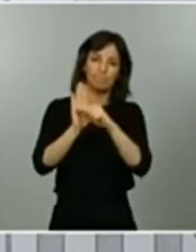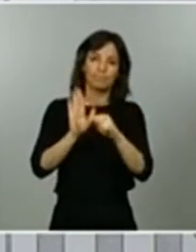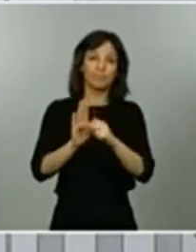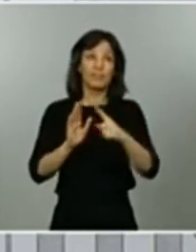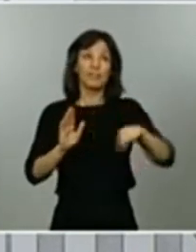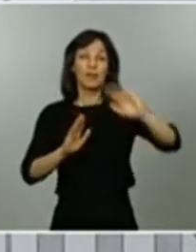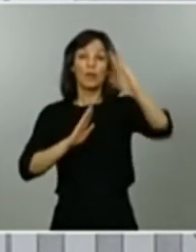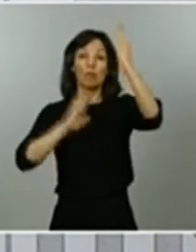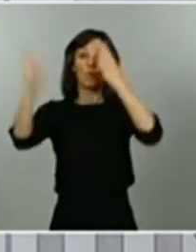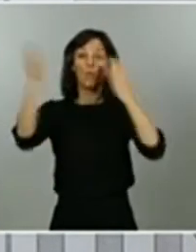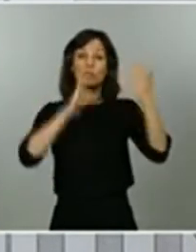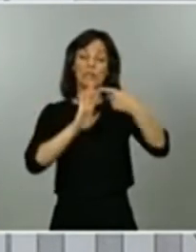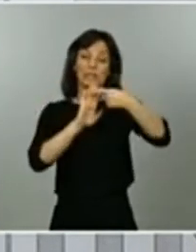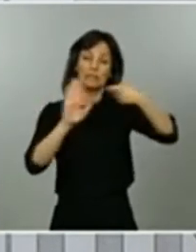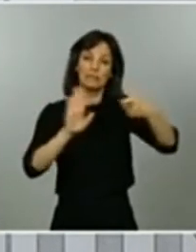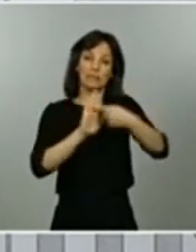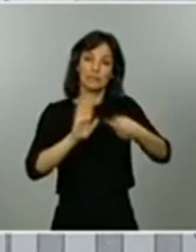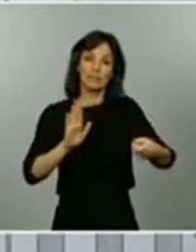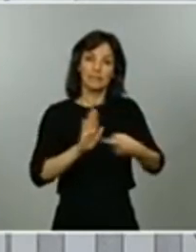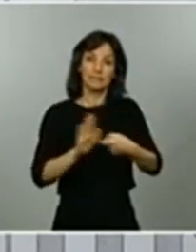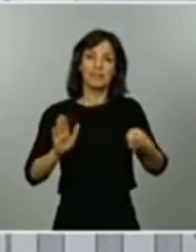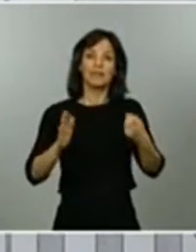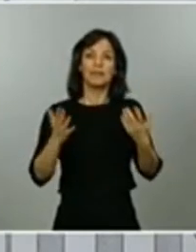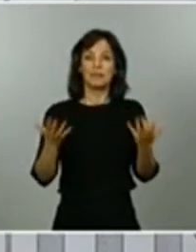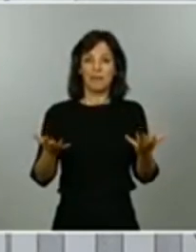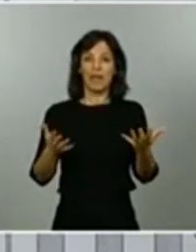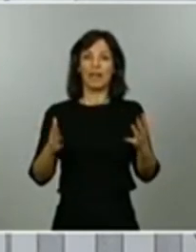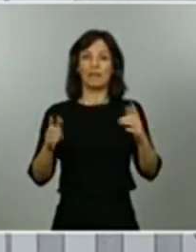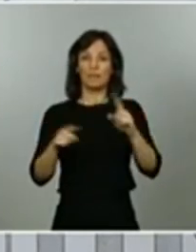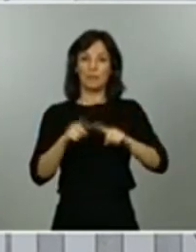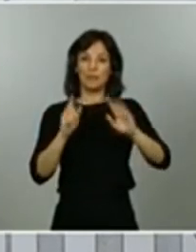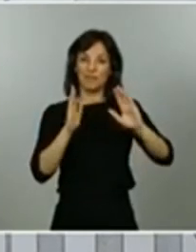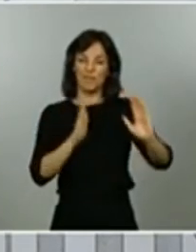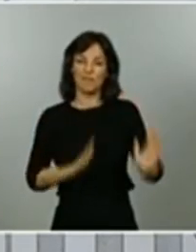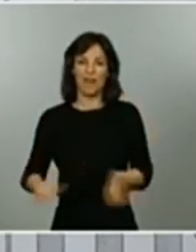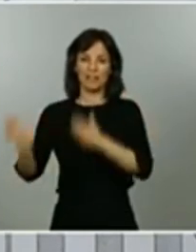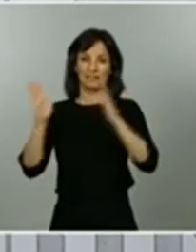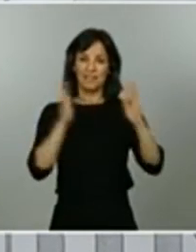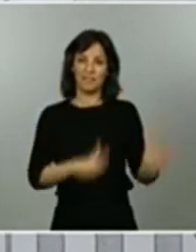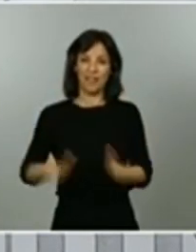para cada una de las distintas fases que tiene este plan.